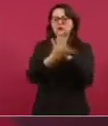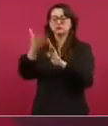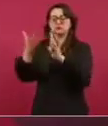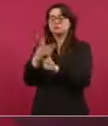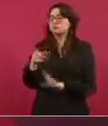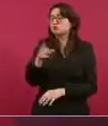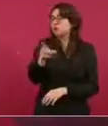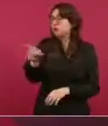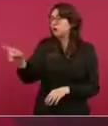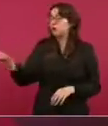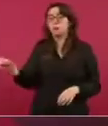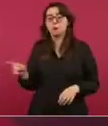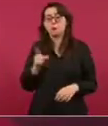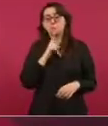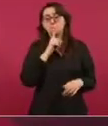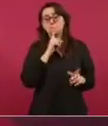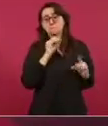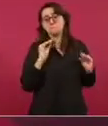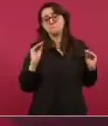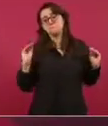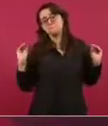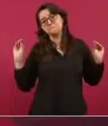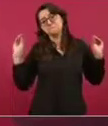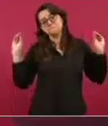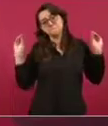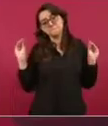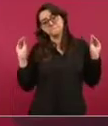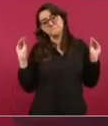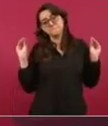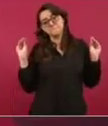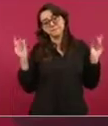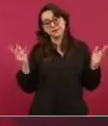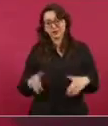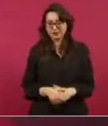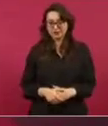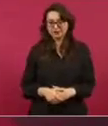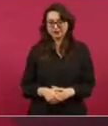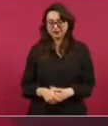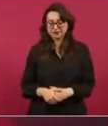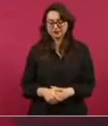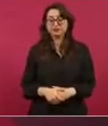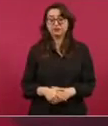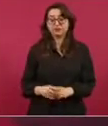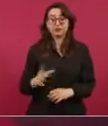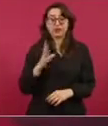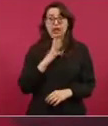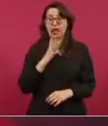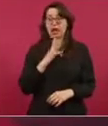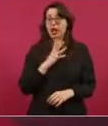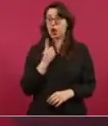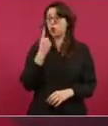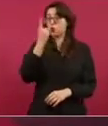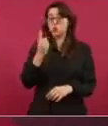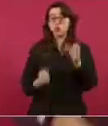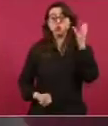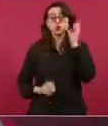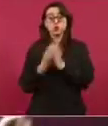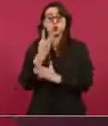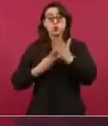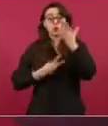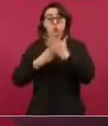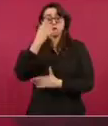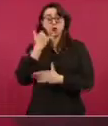detenido un parque temático que lo hicieron